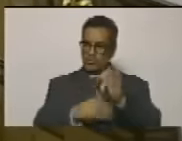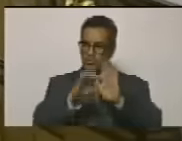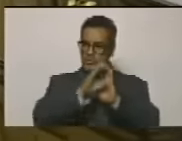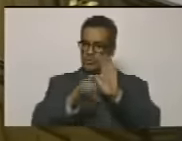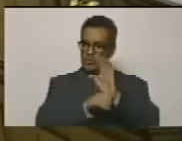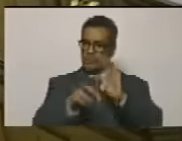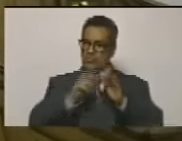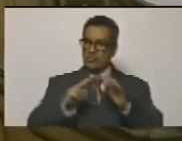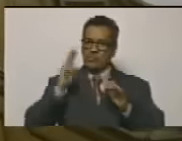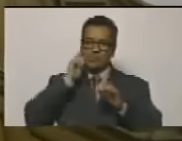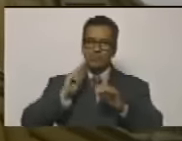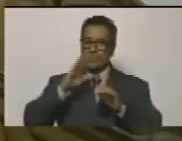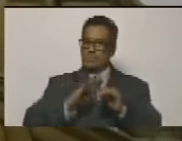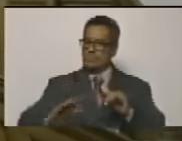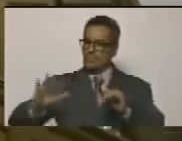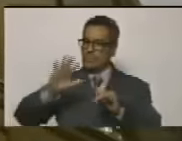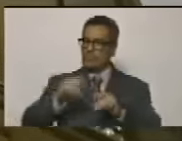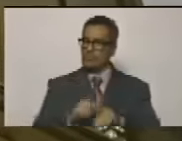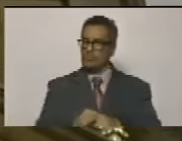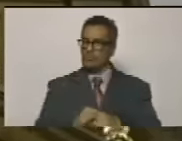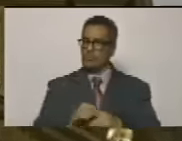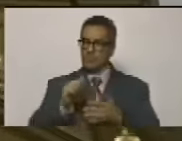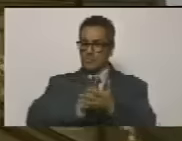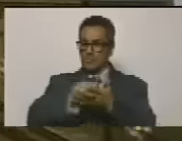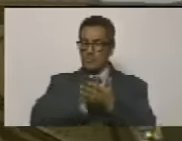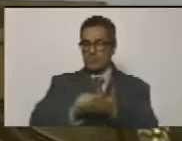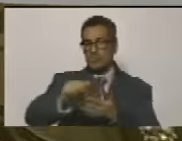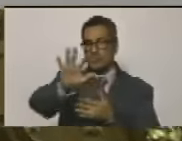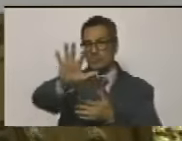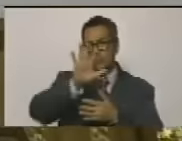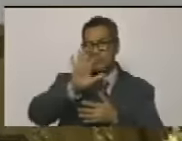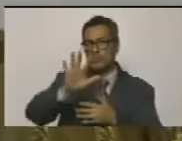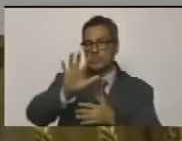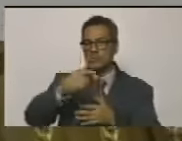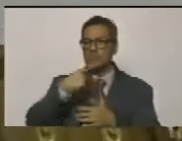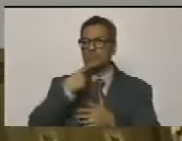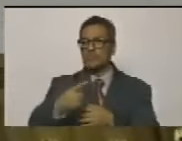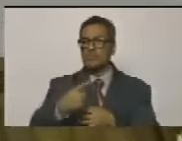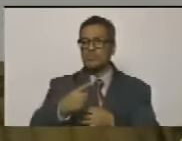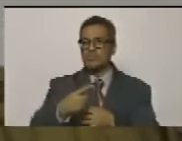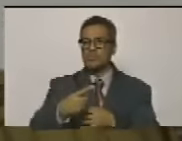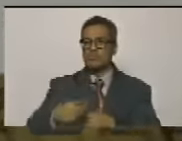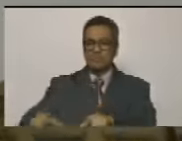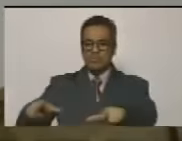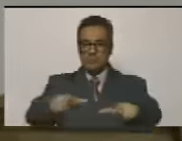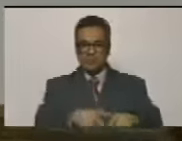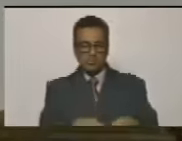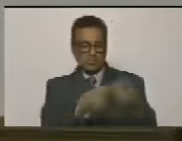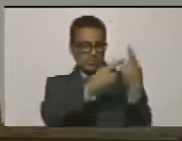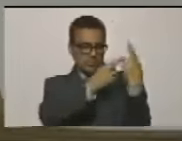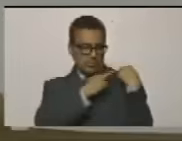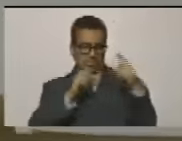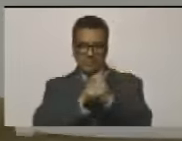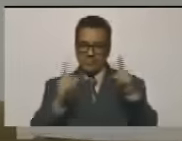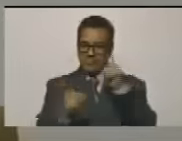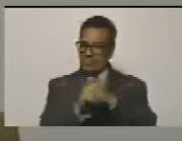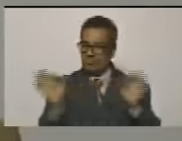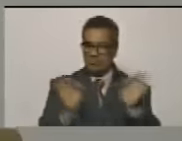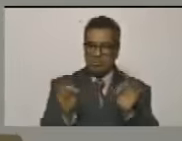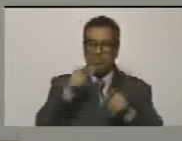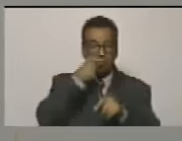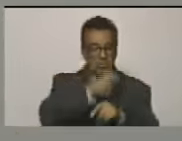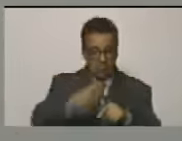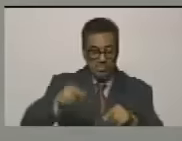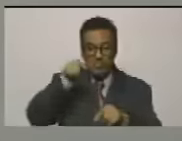de nuestra constitución, en su artículo 5, cuando dice que la soberanía reside intransferiblemente en el